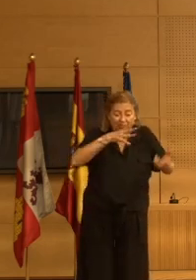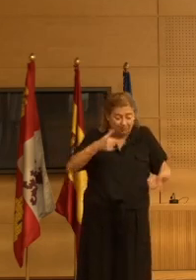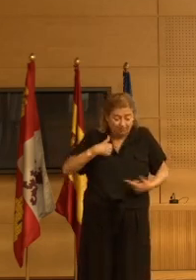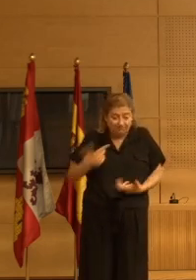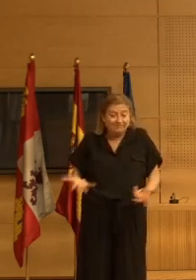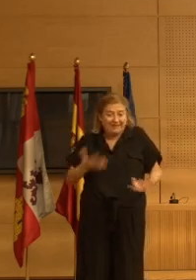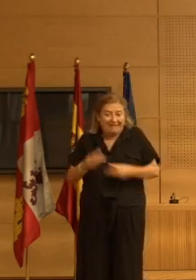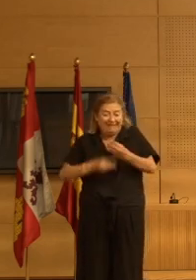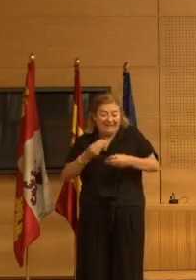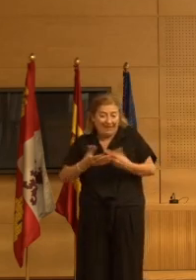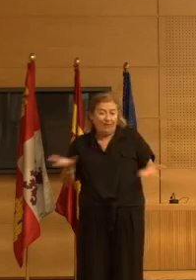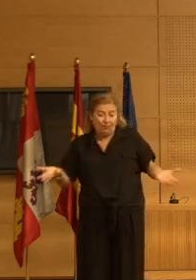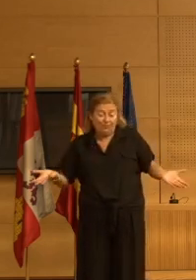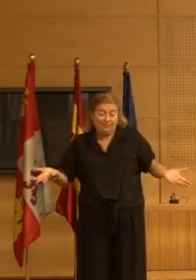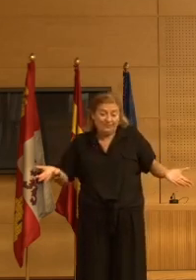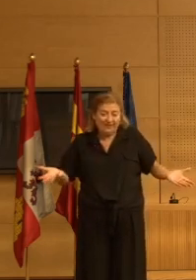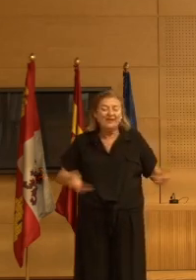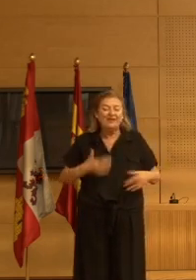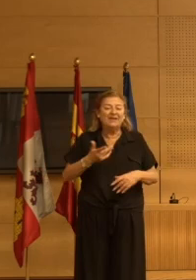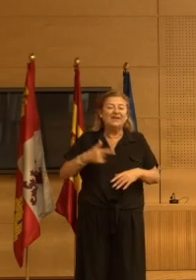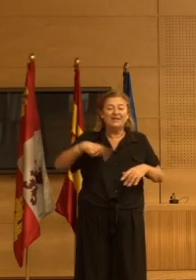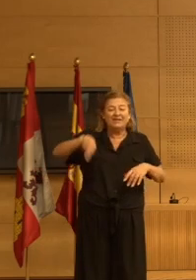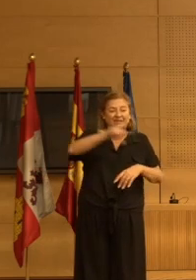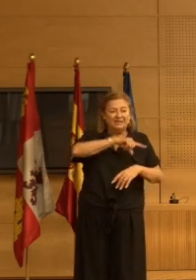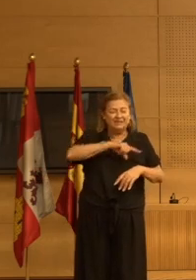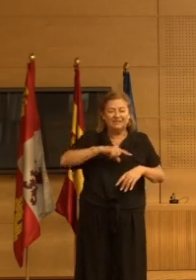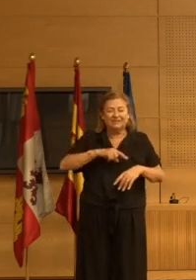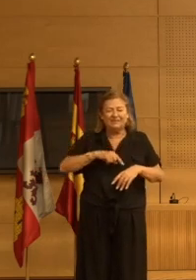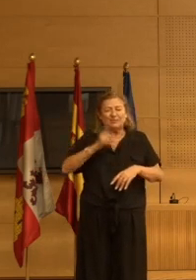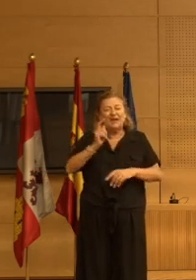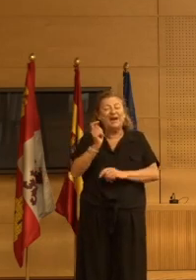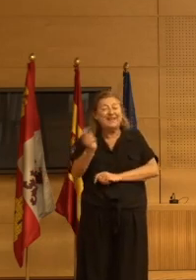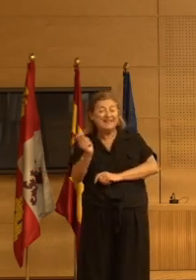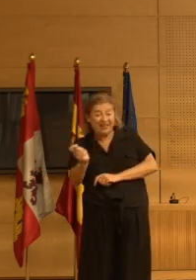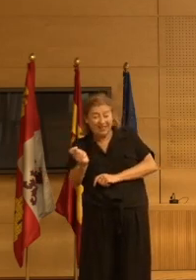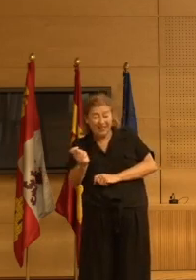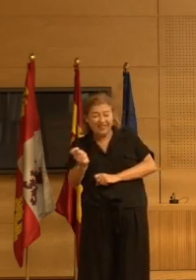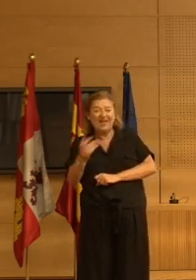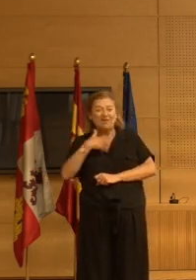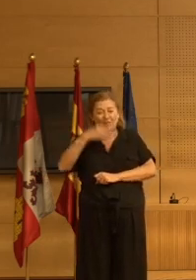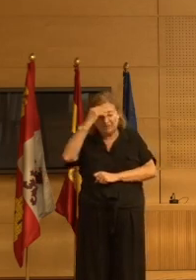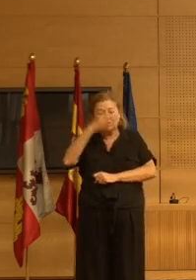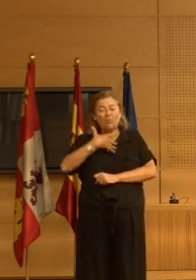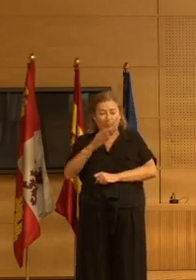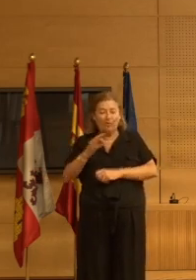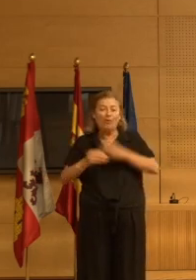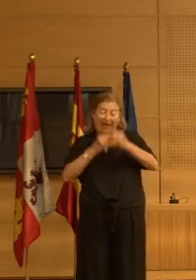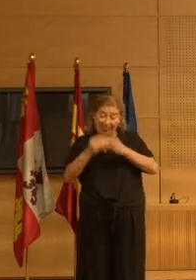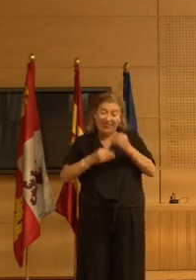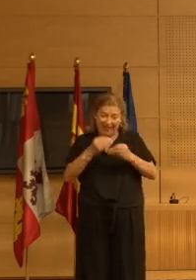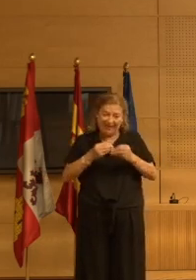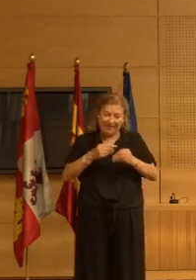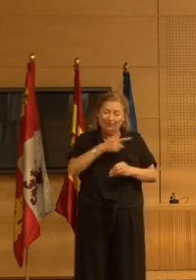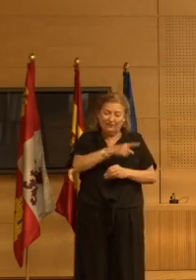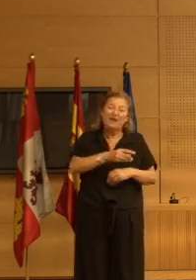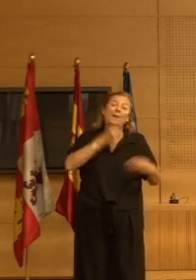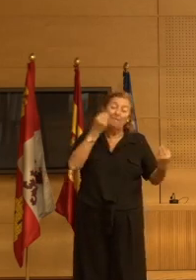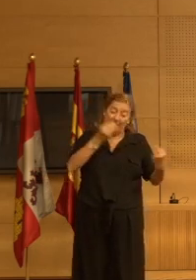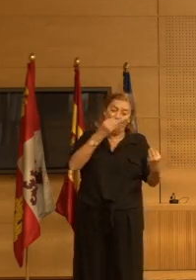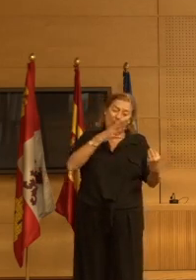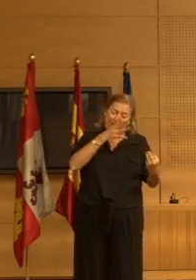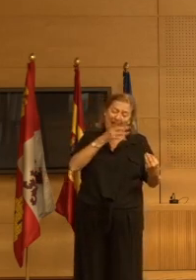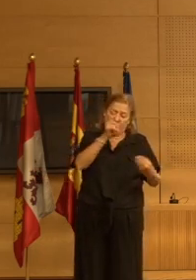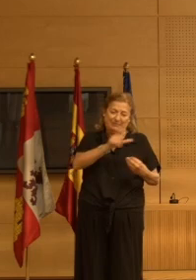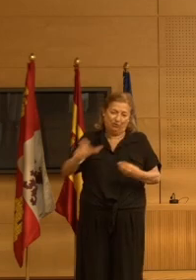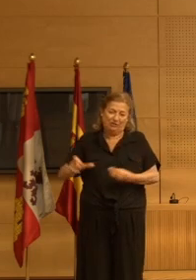estar con ese paciente está claro que hay que acompañar y eso en las residencias creo que lo podemos hacer y eso es un lugar privilegiado para hacerlo